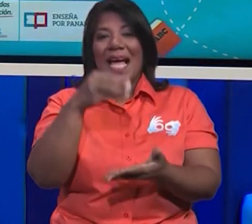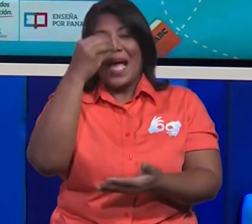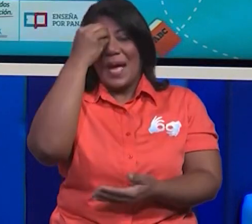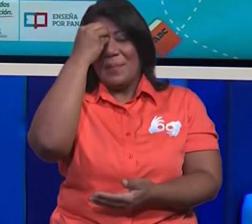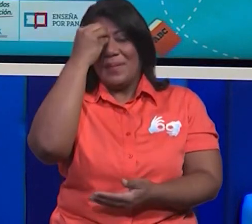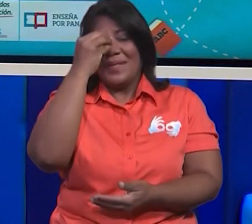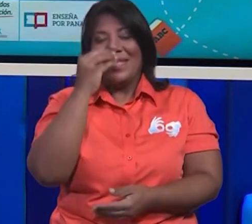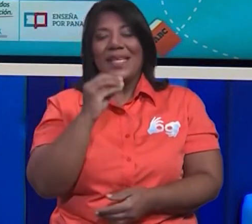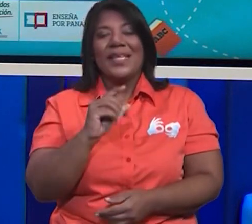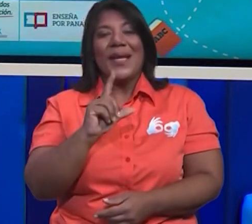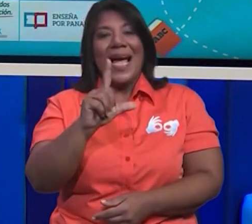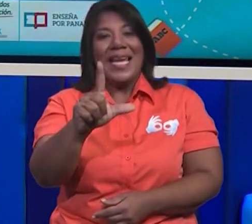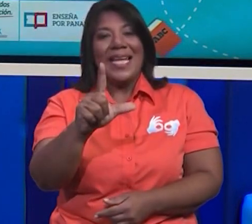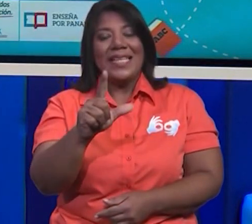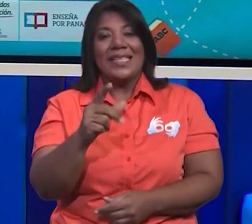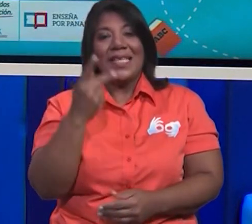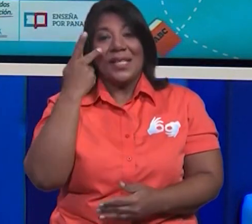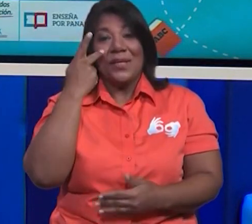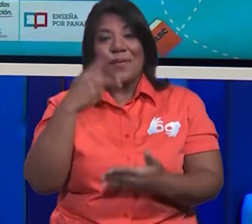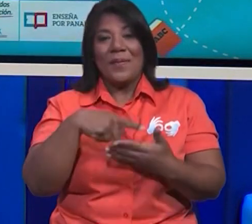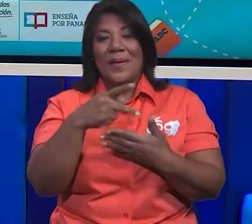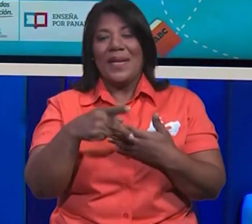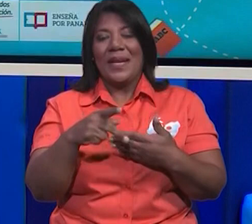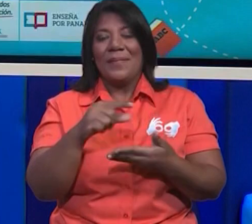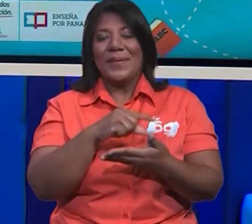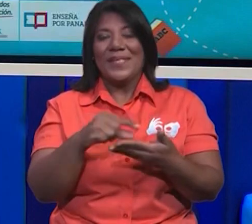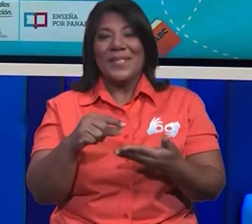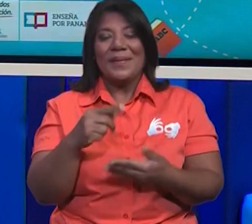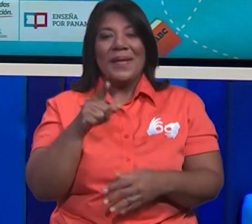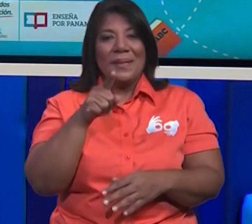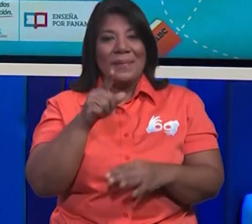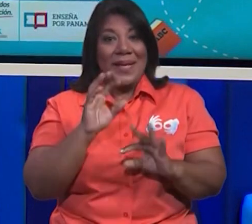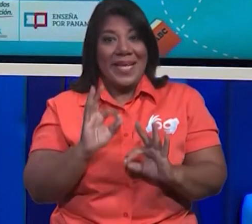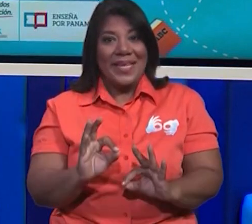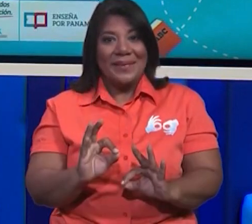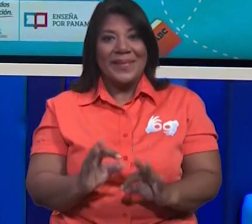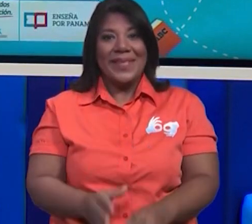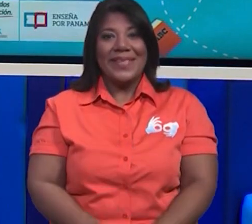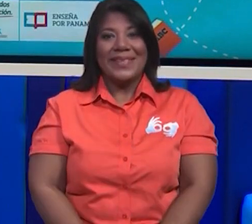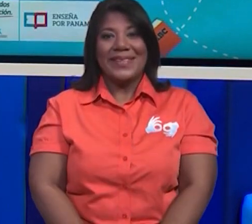desde tu casa. Nos vemos la próxima semana y que la pases muy bien.